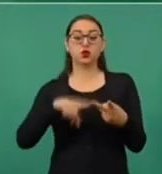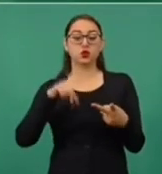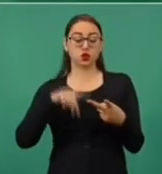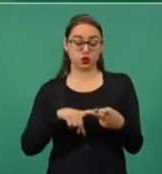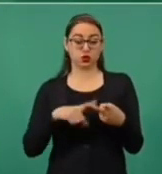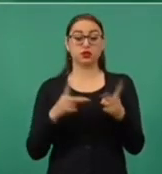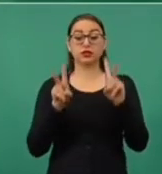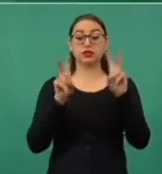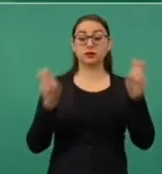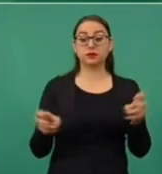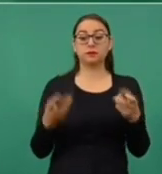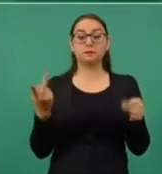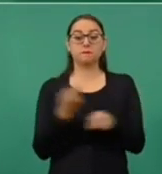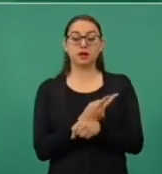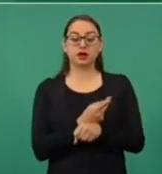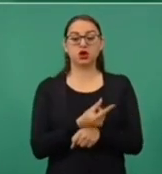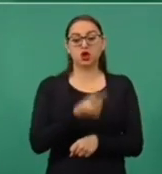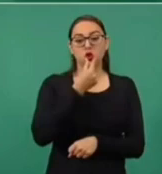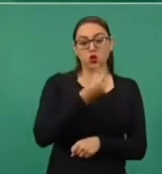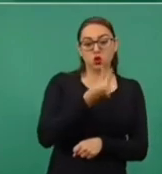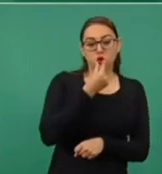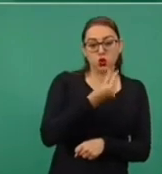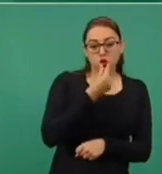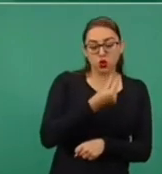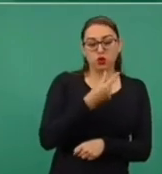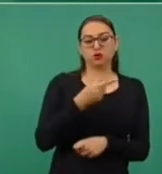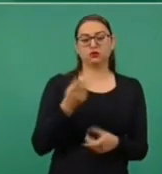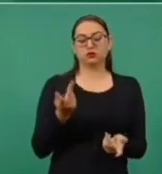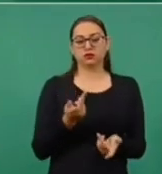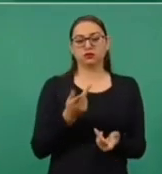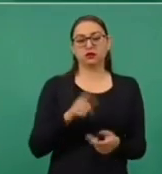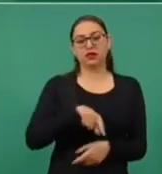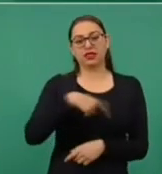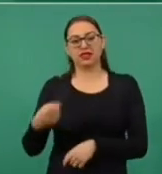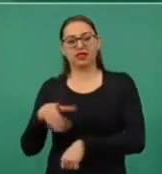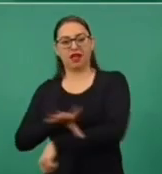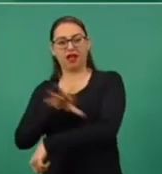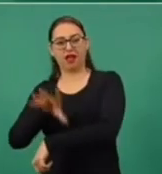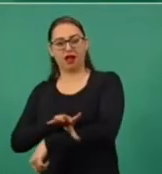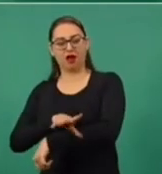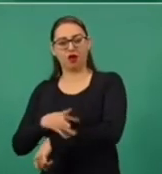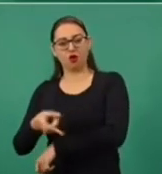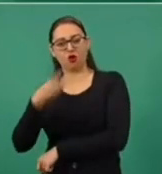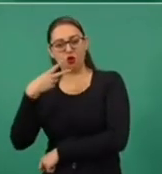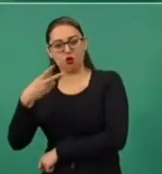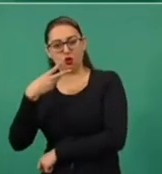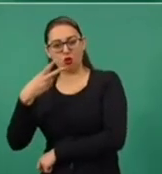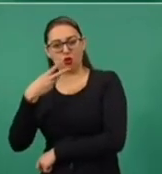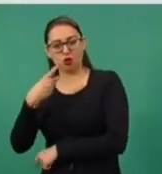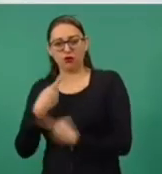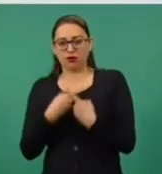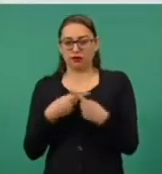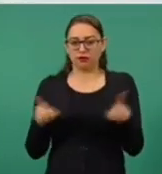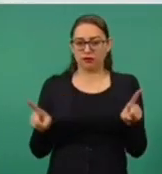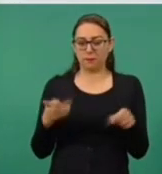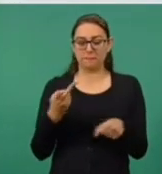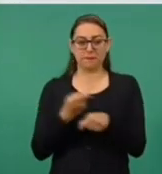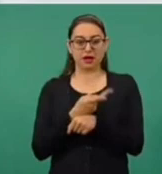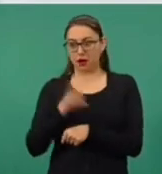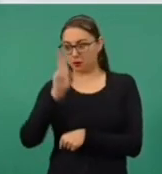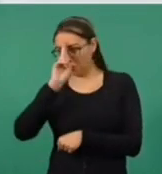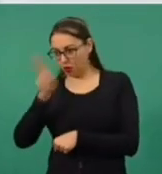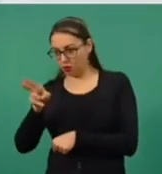prohibir los vapeadores y no prohibir los cigarrillos electrónicos, se establece obviamente una situación de